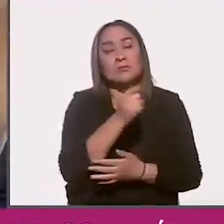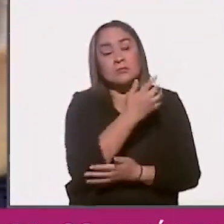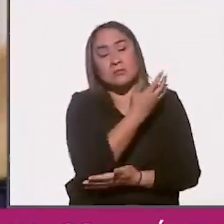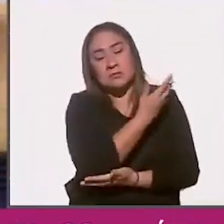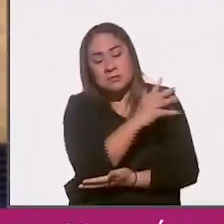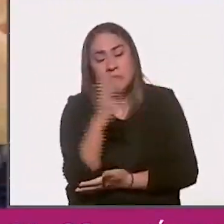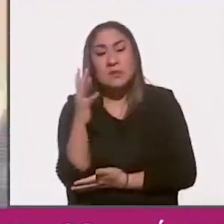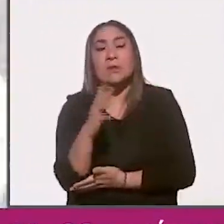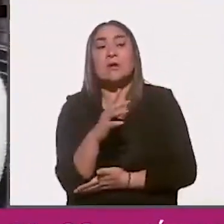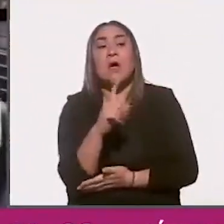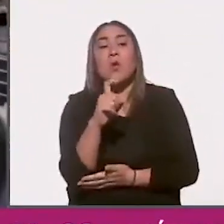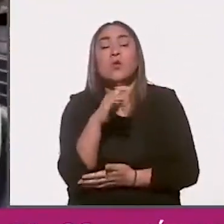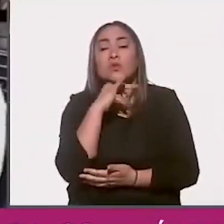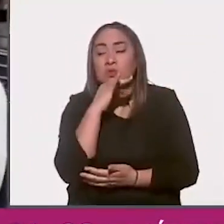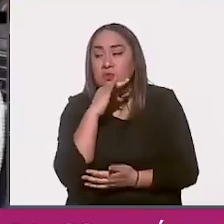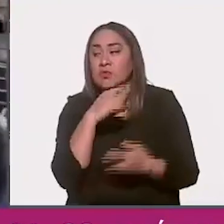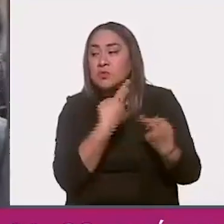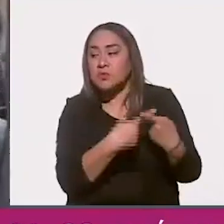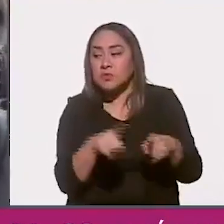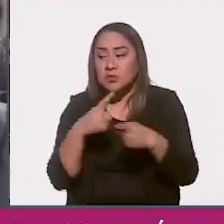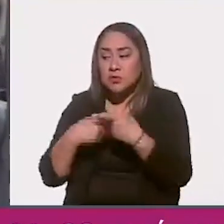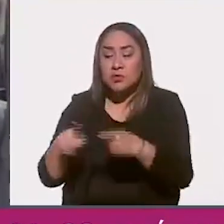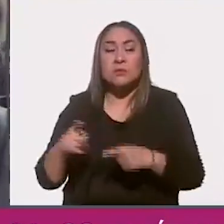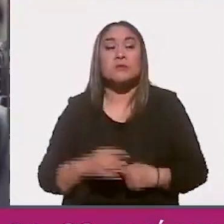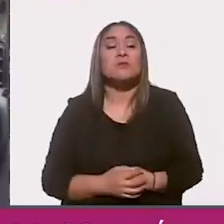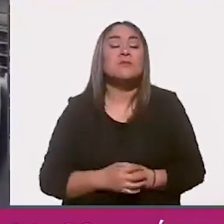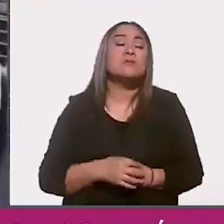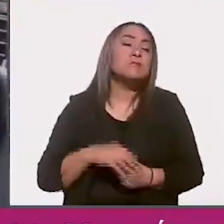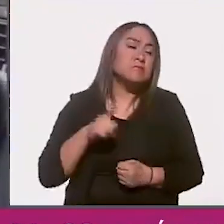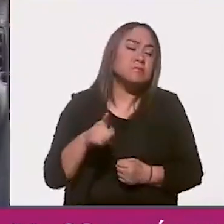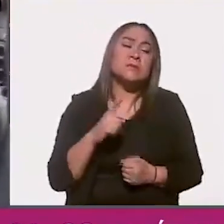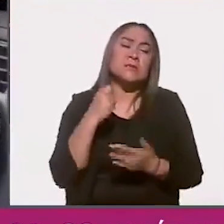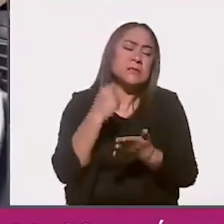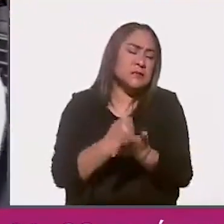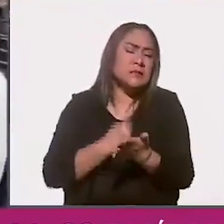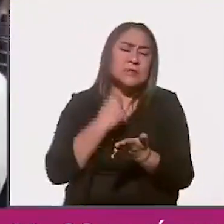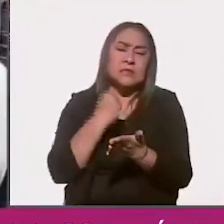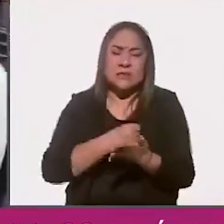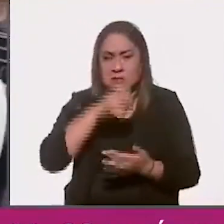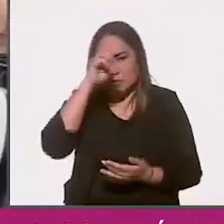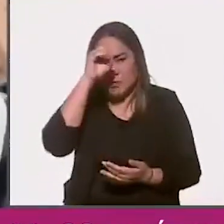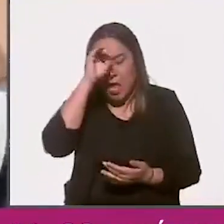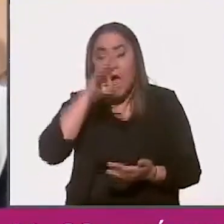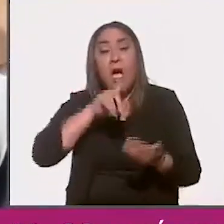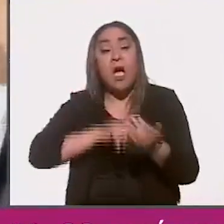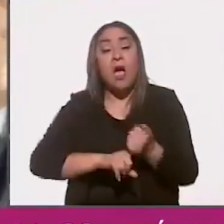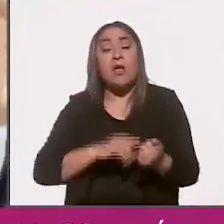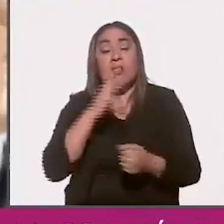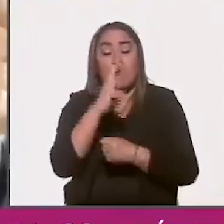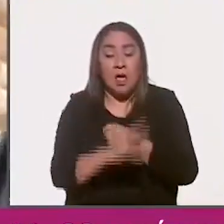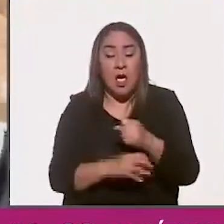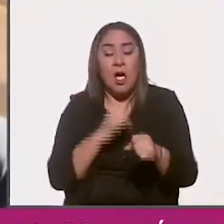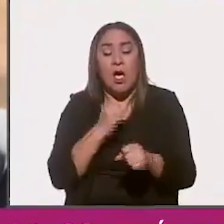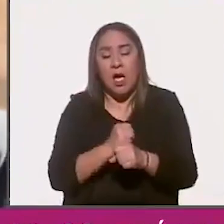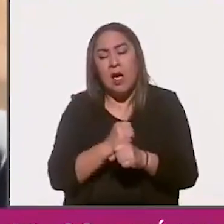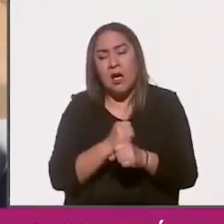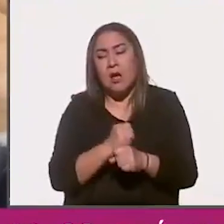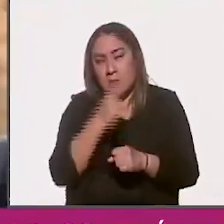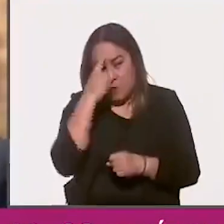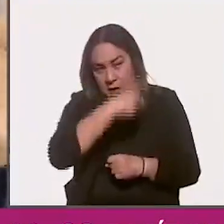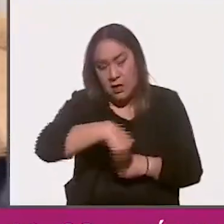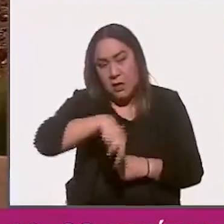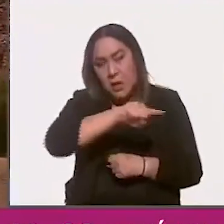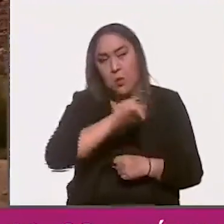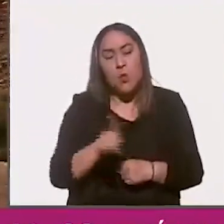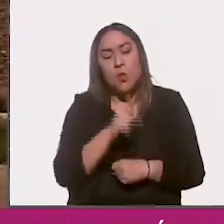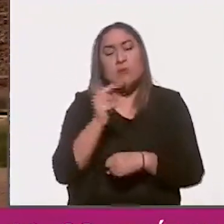iban a contaminar el agua. La mina estuvo insistiendo que llevó casi tres años para que el ejido le diera